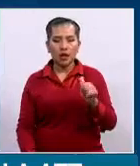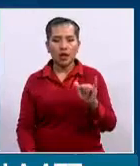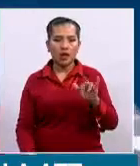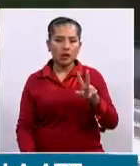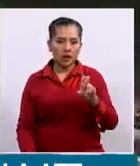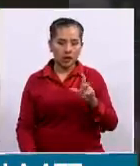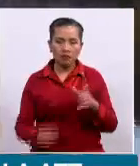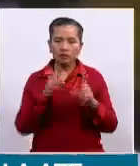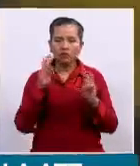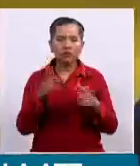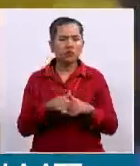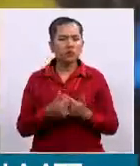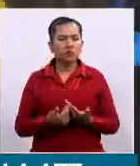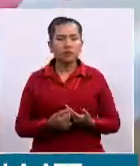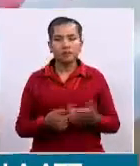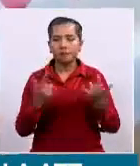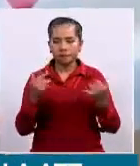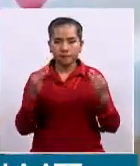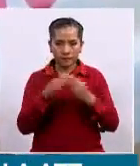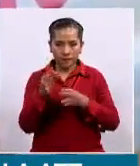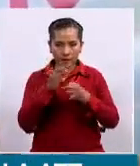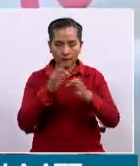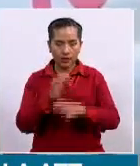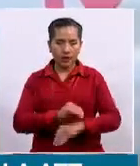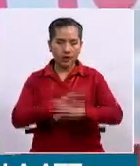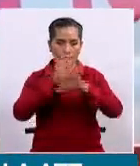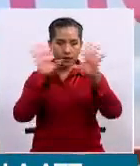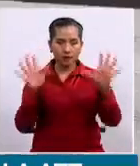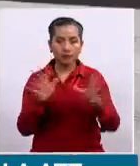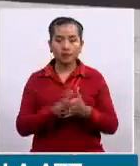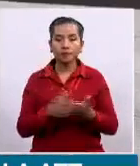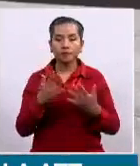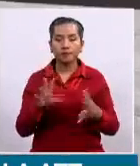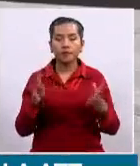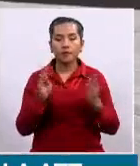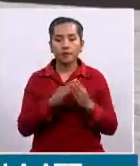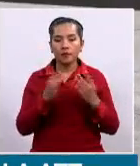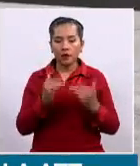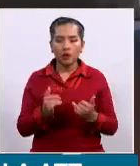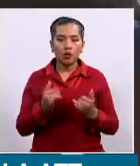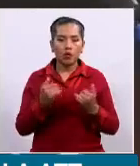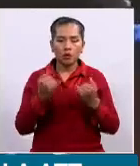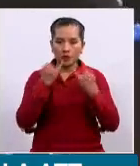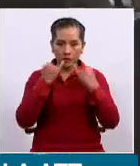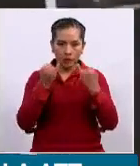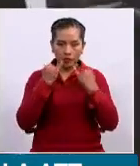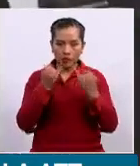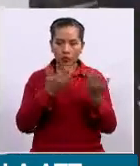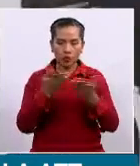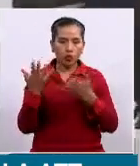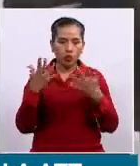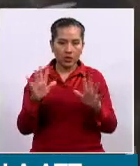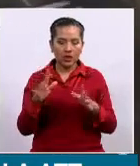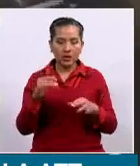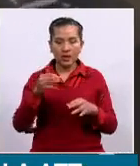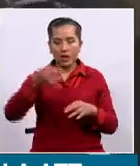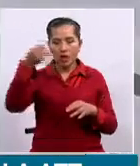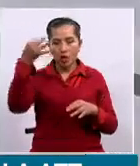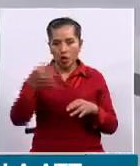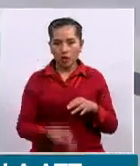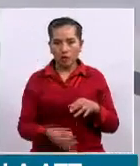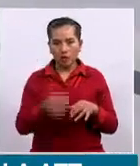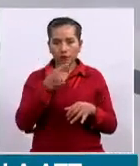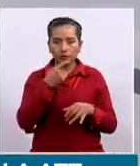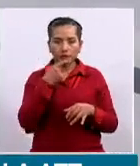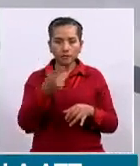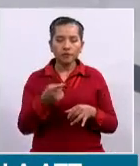Bueno, al respecto, aclararles, en principio ya la DGC ha sacado su comunicado oficial, se